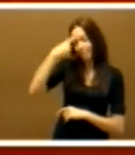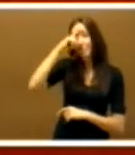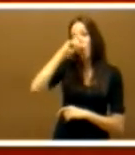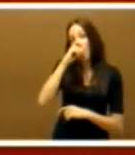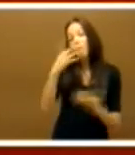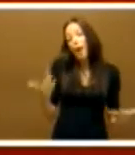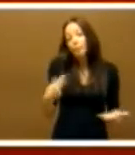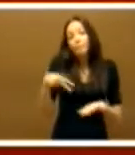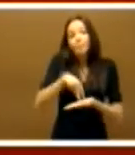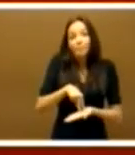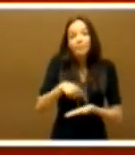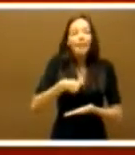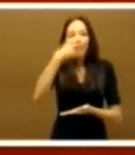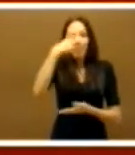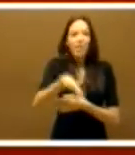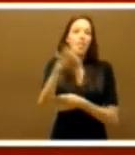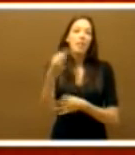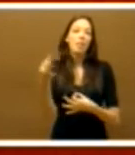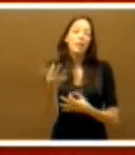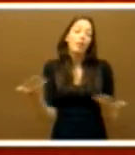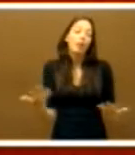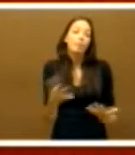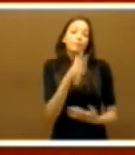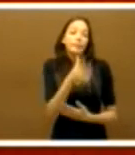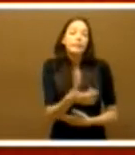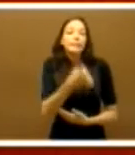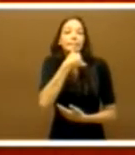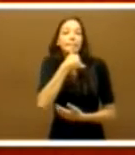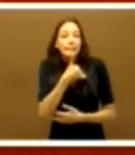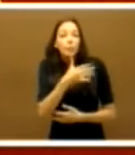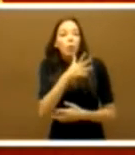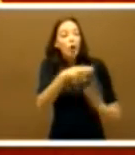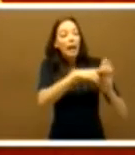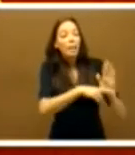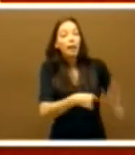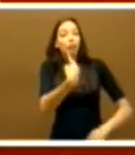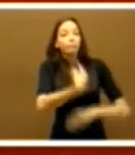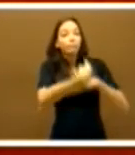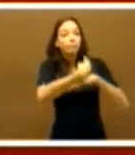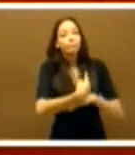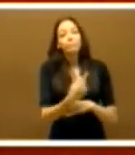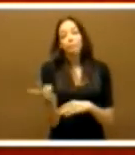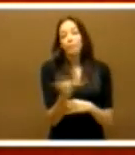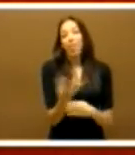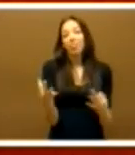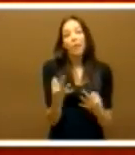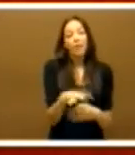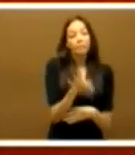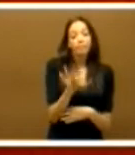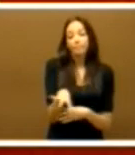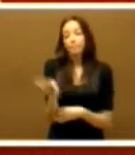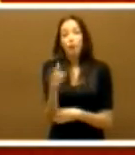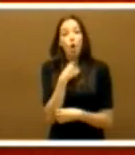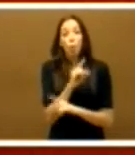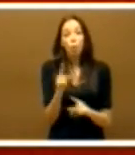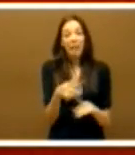y víctimas de ese reglamento perverso que nos obliga a elegir entre dos cosas que no nos gustan, nos abstenemos. Que